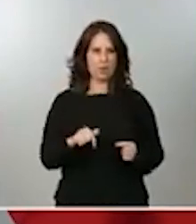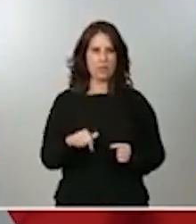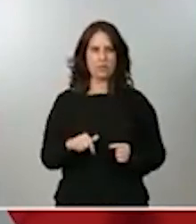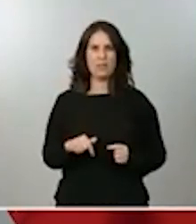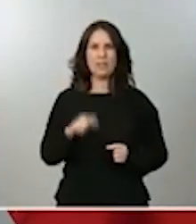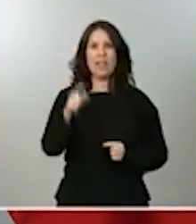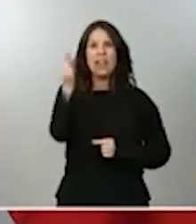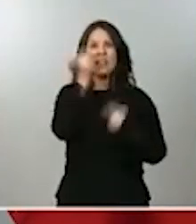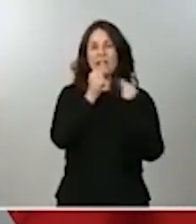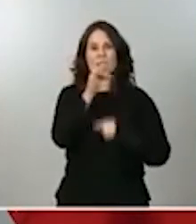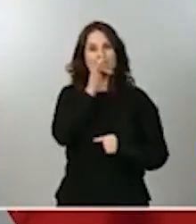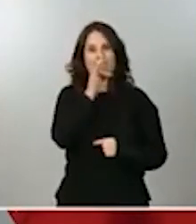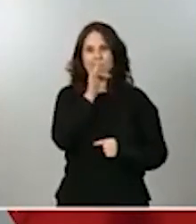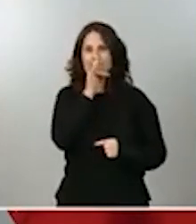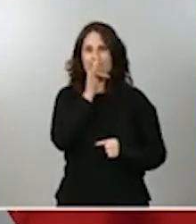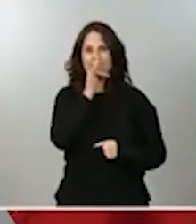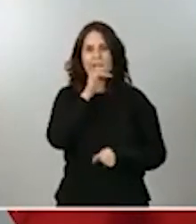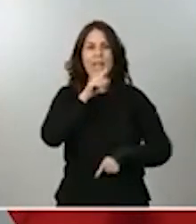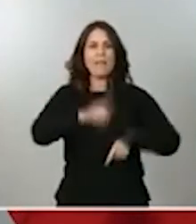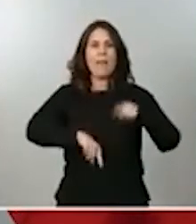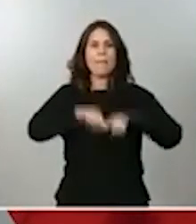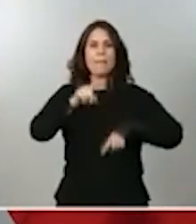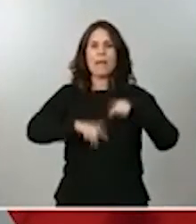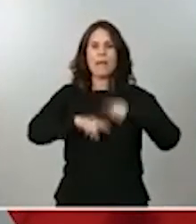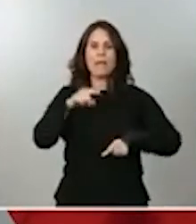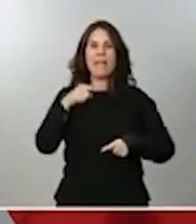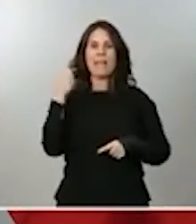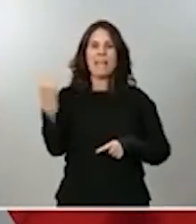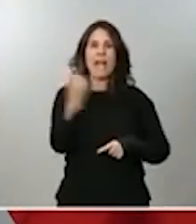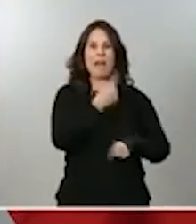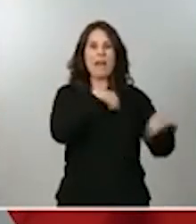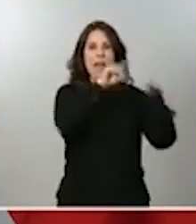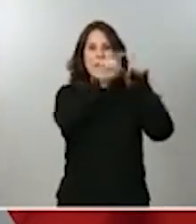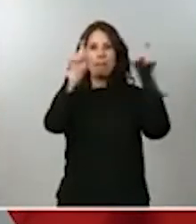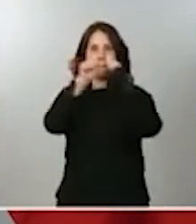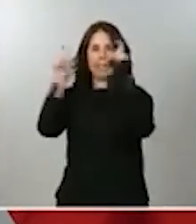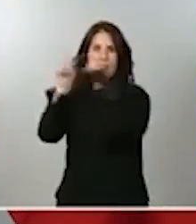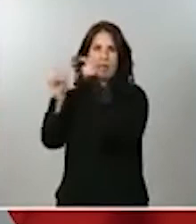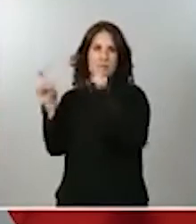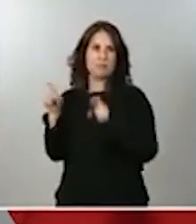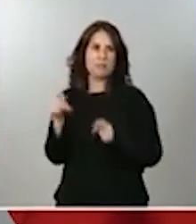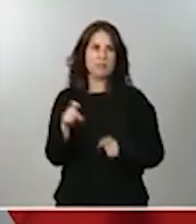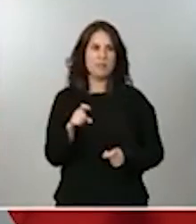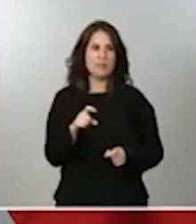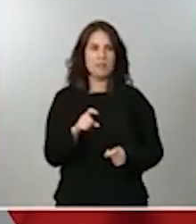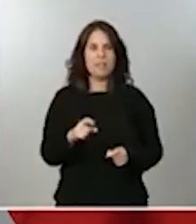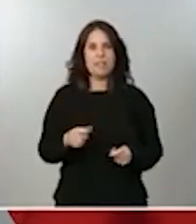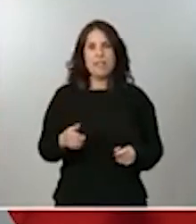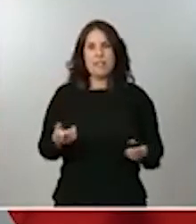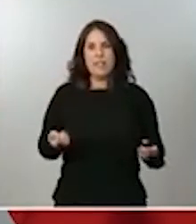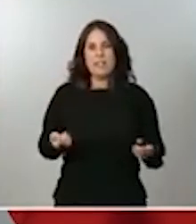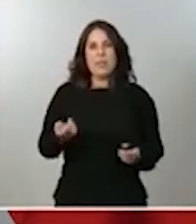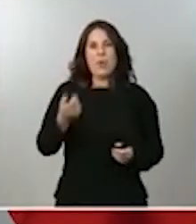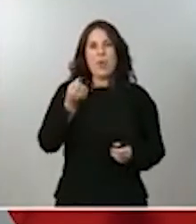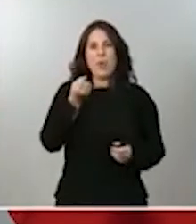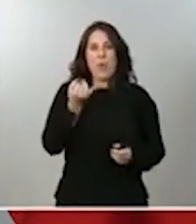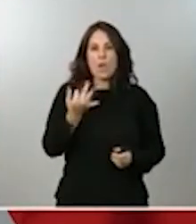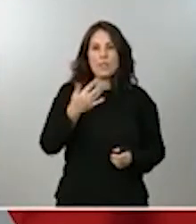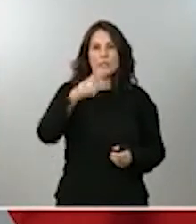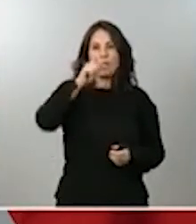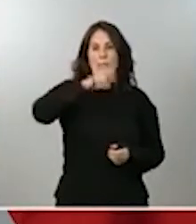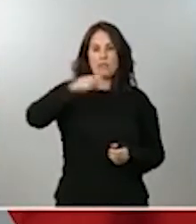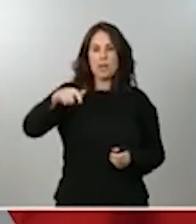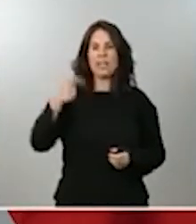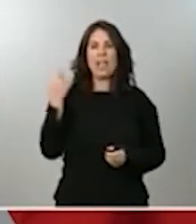depender de las formulaciones que se empleen en cada empresa. Es tanto como preguntarnos cuántas personas en cada una de las empresas que hay en nuestro